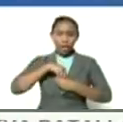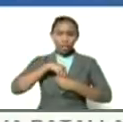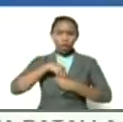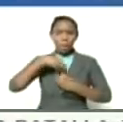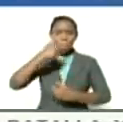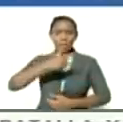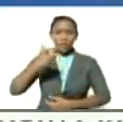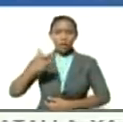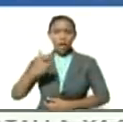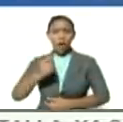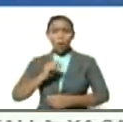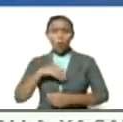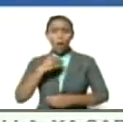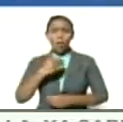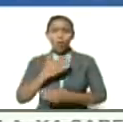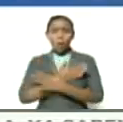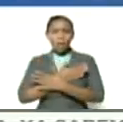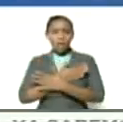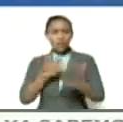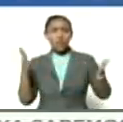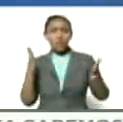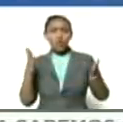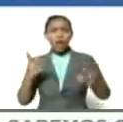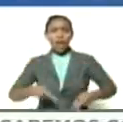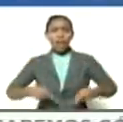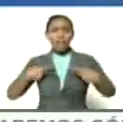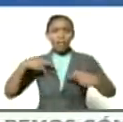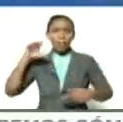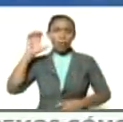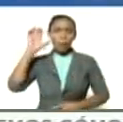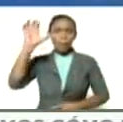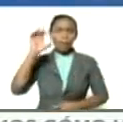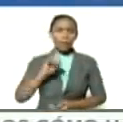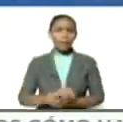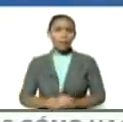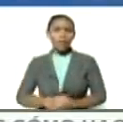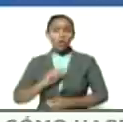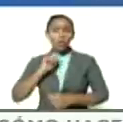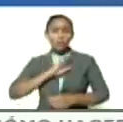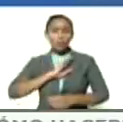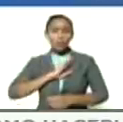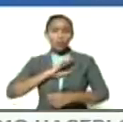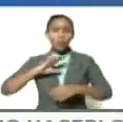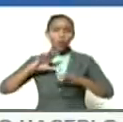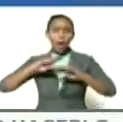cuando está dispuesto a dar su vida por su patria por su tierra